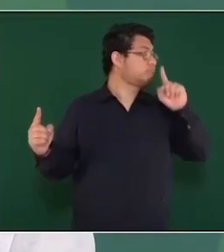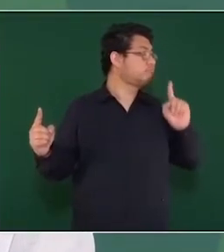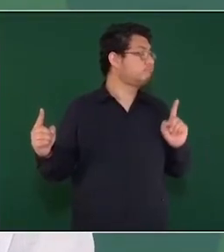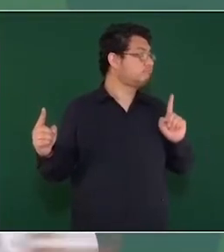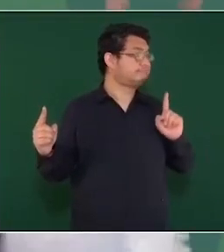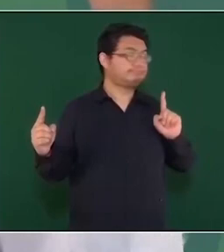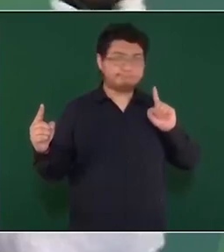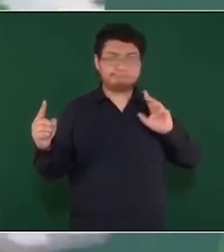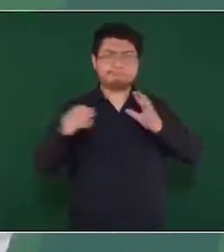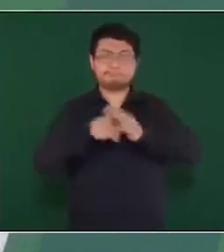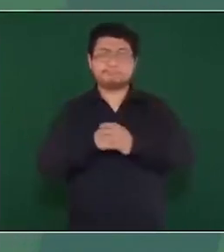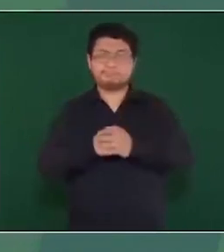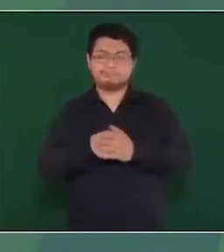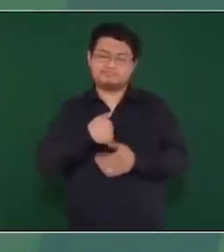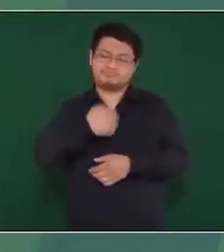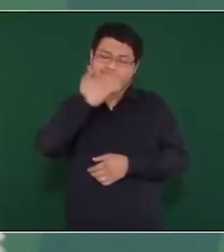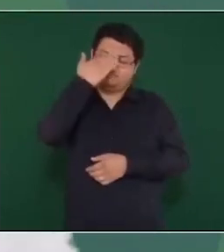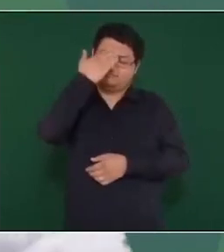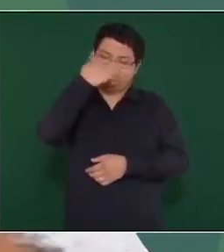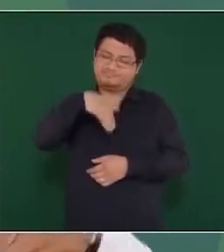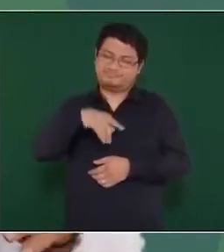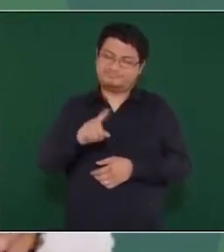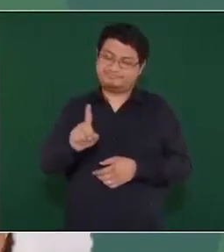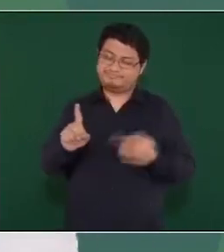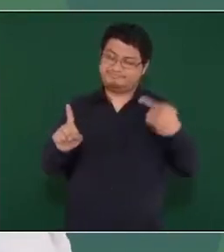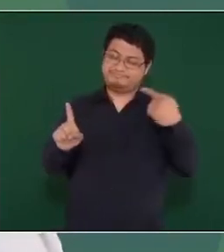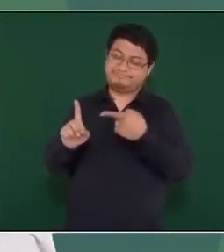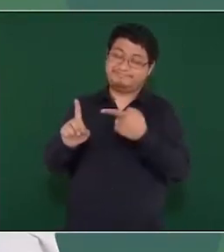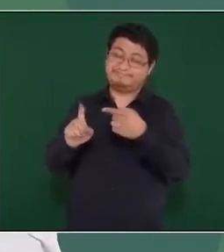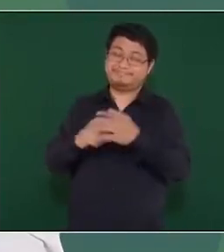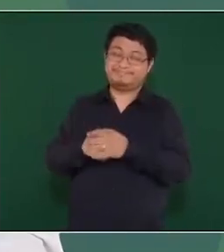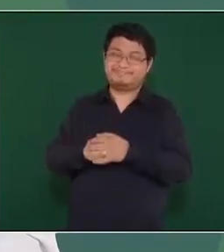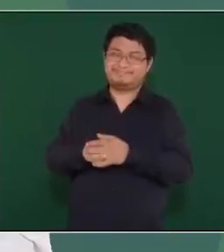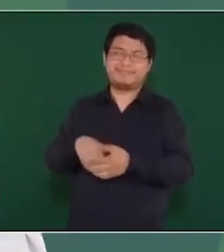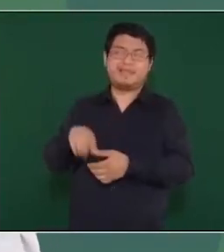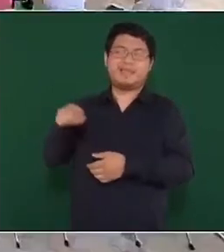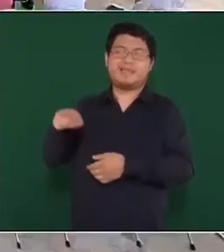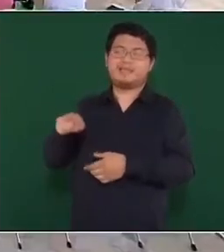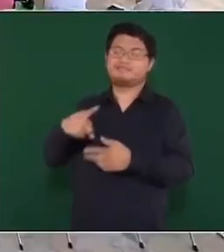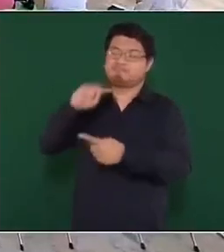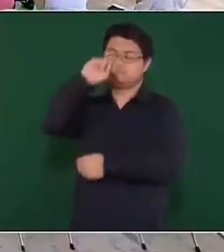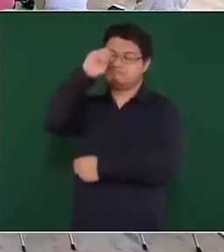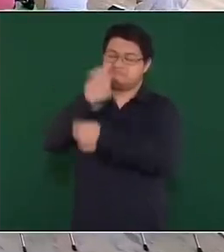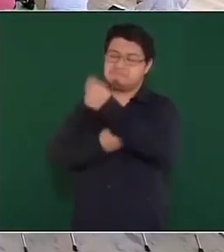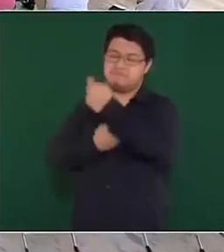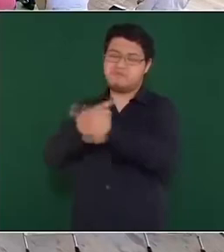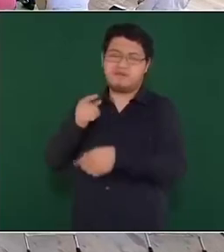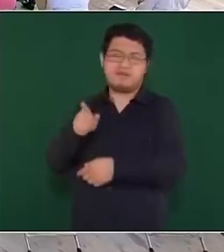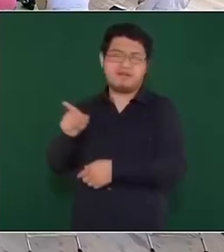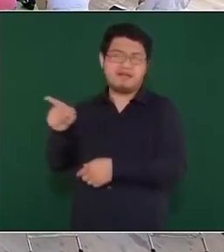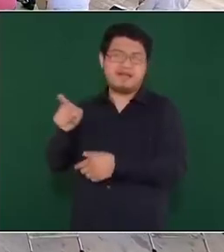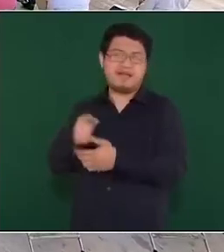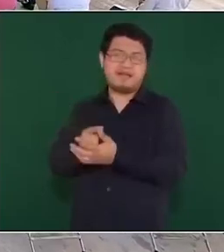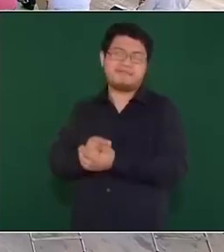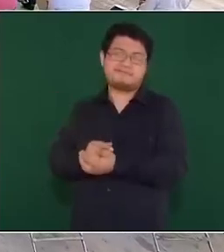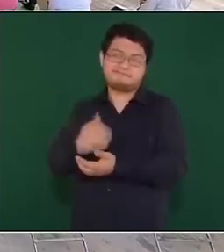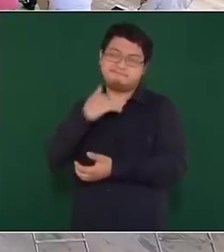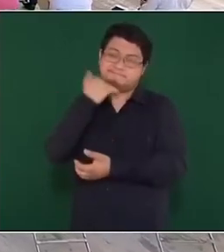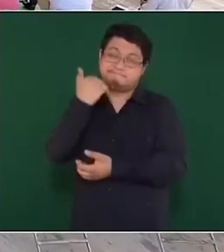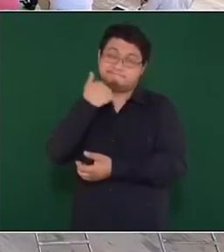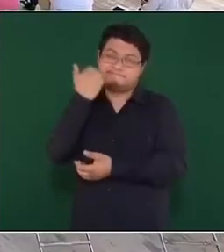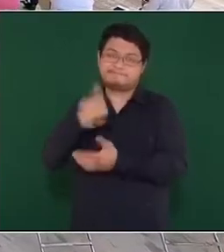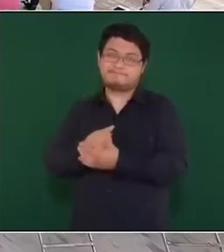porque sabía yo que eran árbitros vendidos. Hasta en los